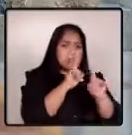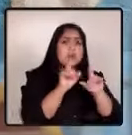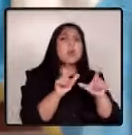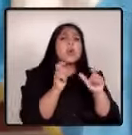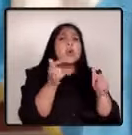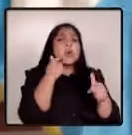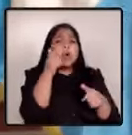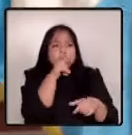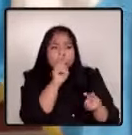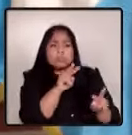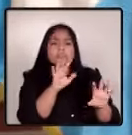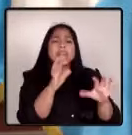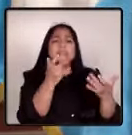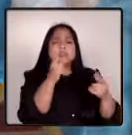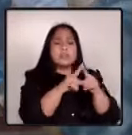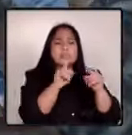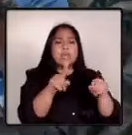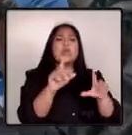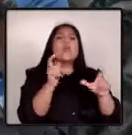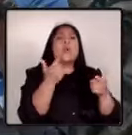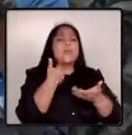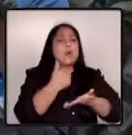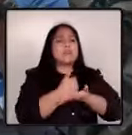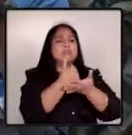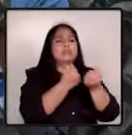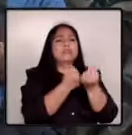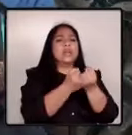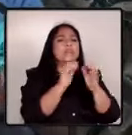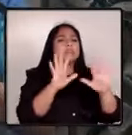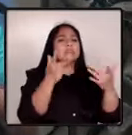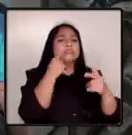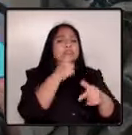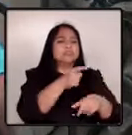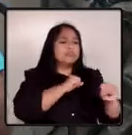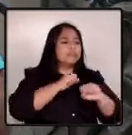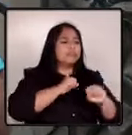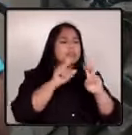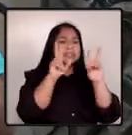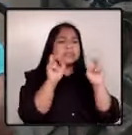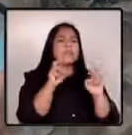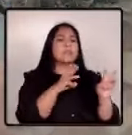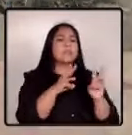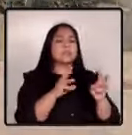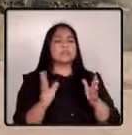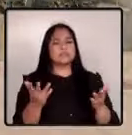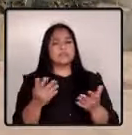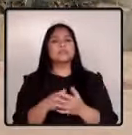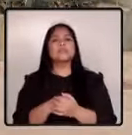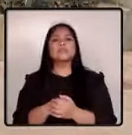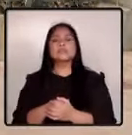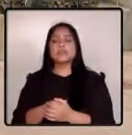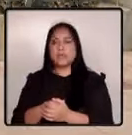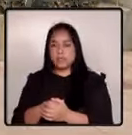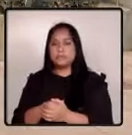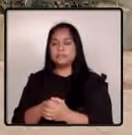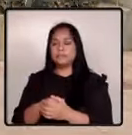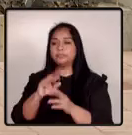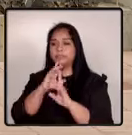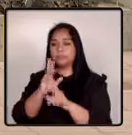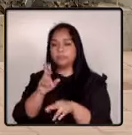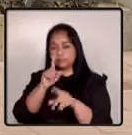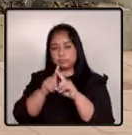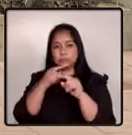aporte que haría ahora, bajo su mando, el Instituto de la Víctima al sector de modernización? Bueno, muchas gracias por la pregunta. Respecto a